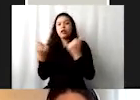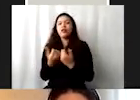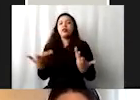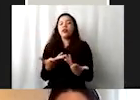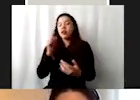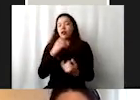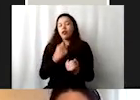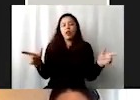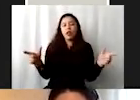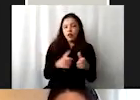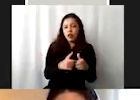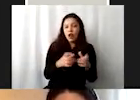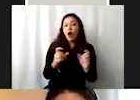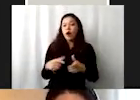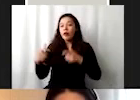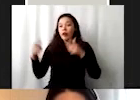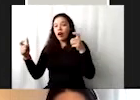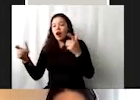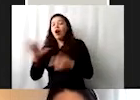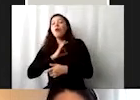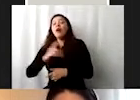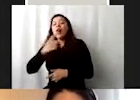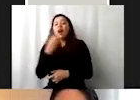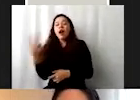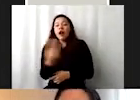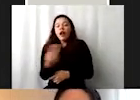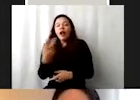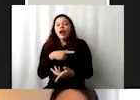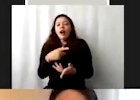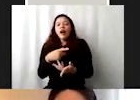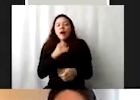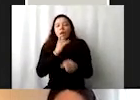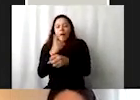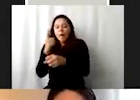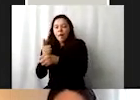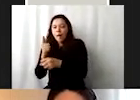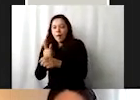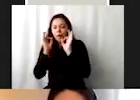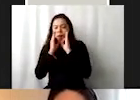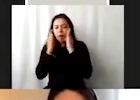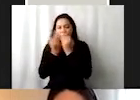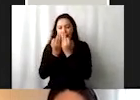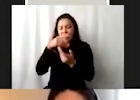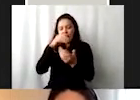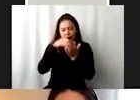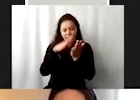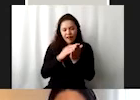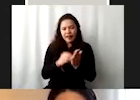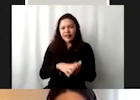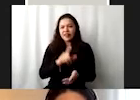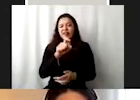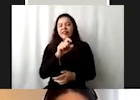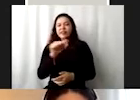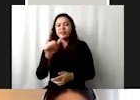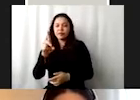pequeñas o grandes, sean capaces de identificar cuál es su rol dentro de este esquema de la Agenda 2030, que trae un